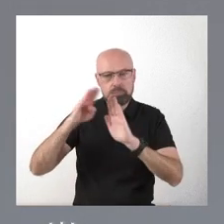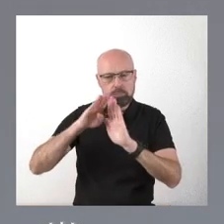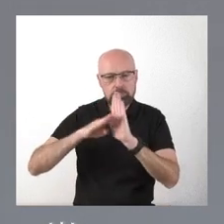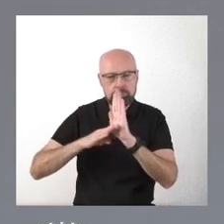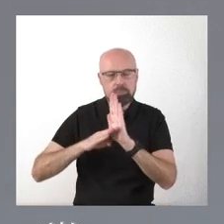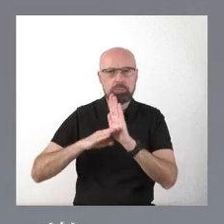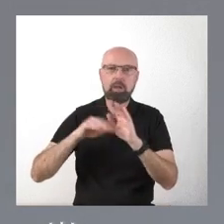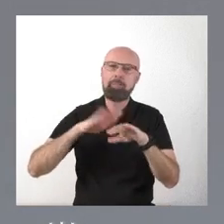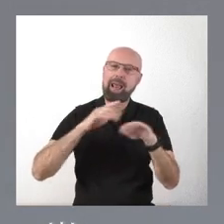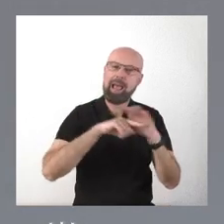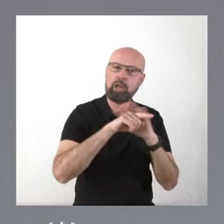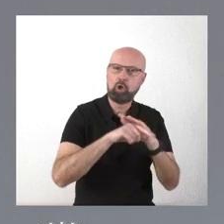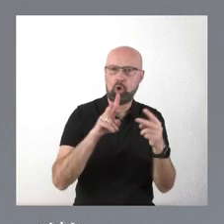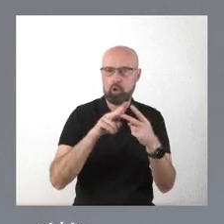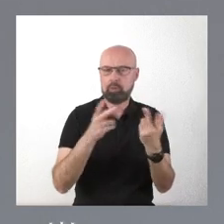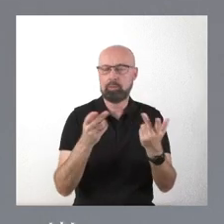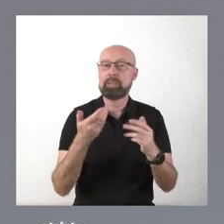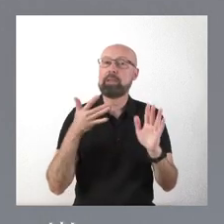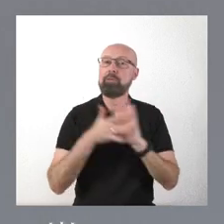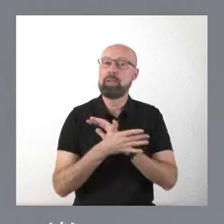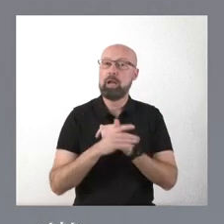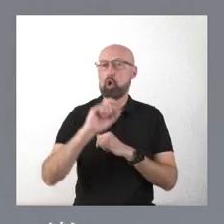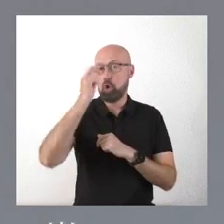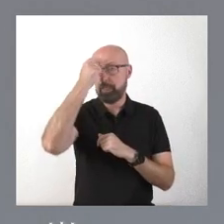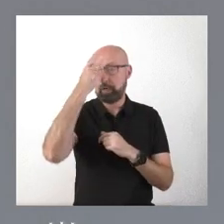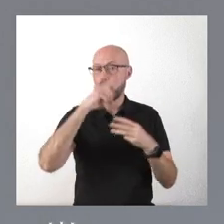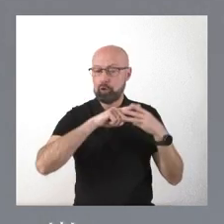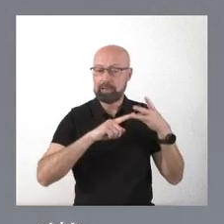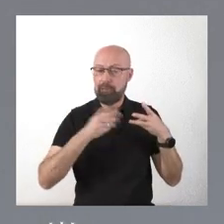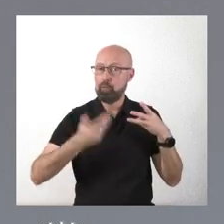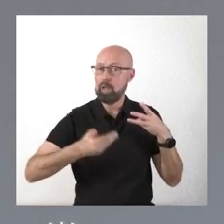Es decir, que los tres conceptos fundamentales en la ley son estos.